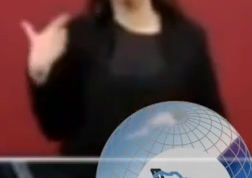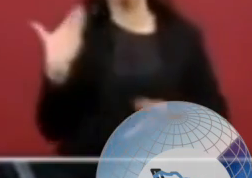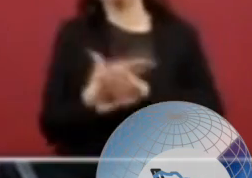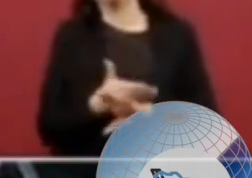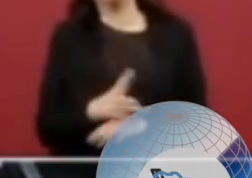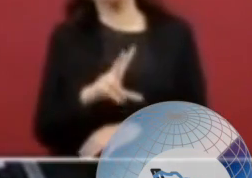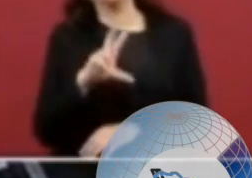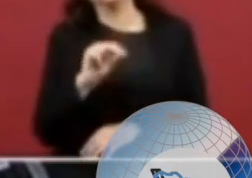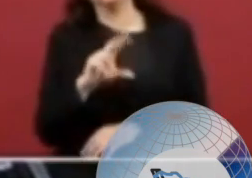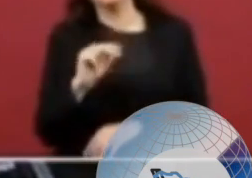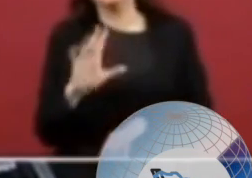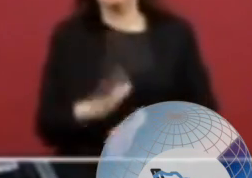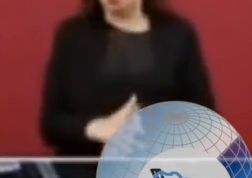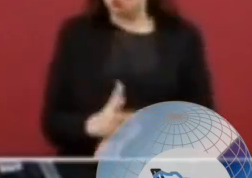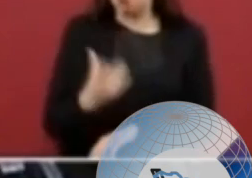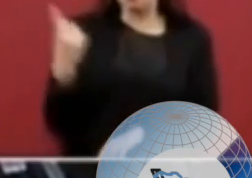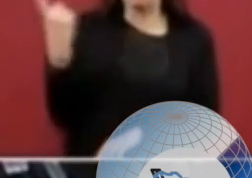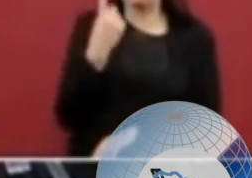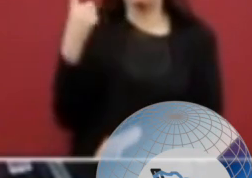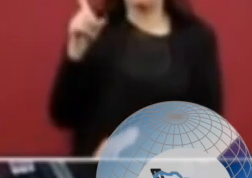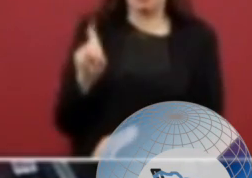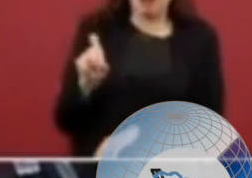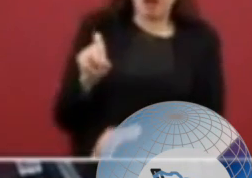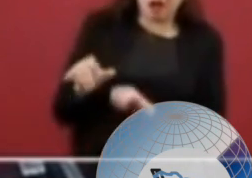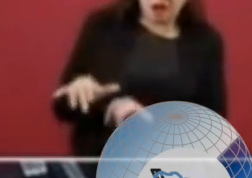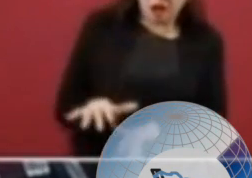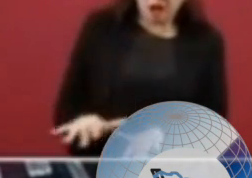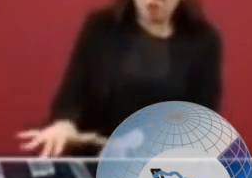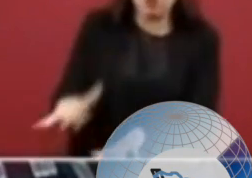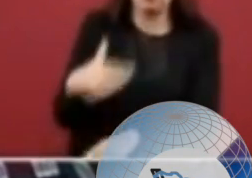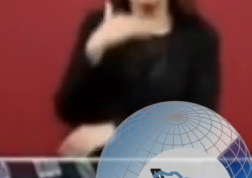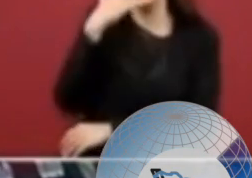el agua, que se contamina el agua.